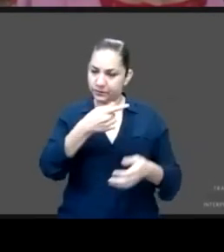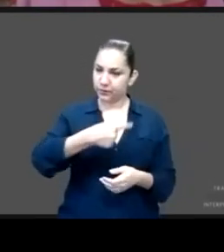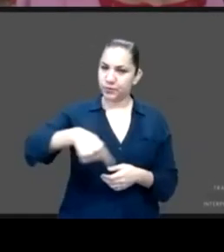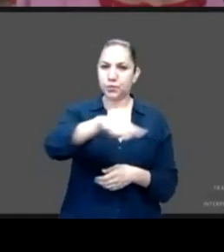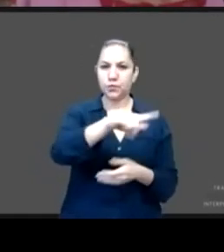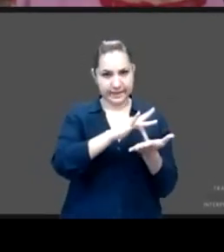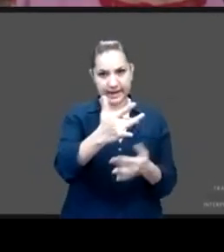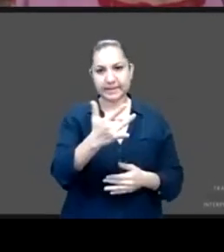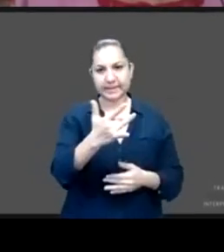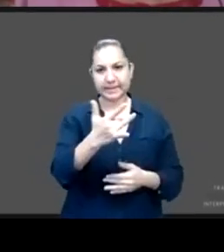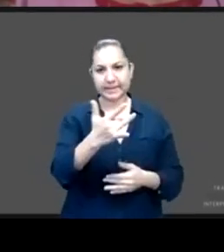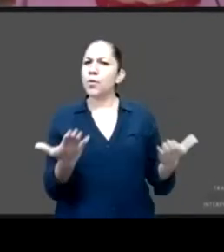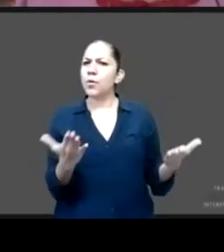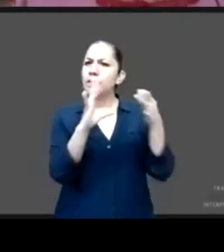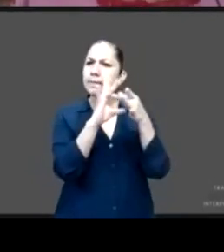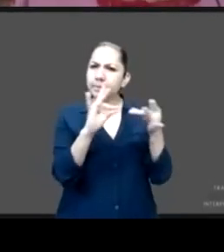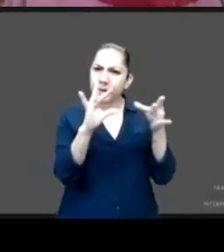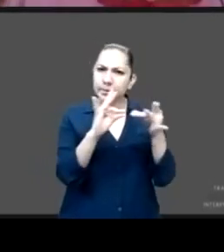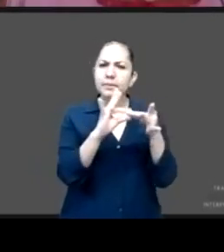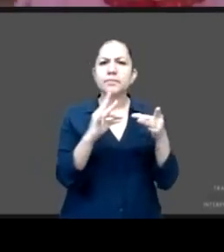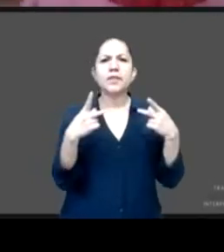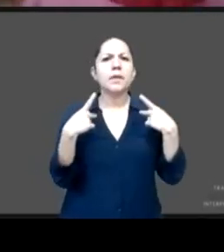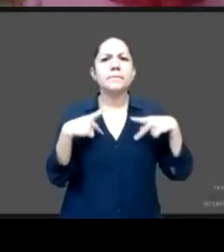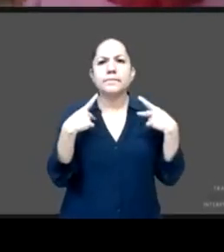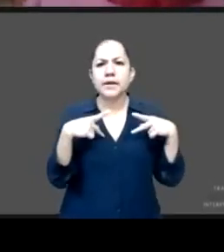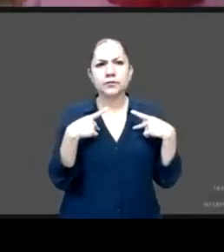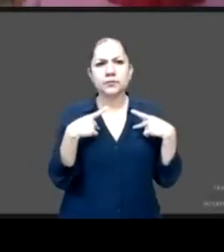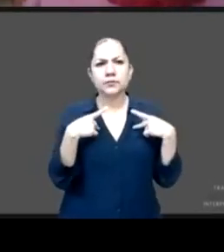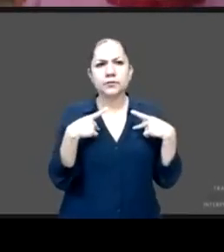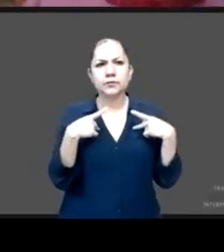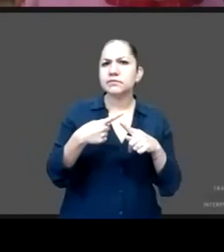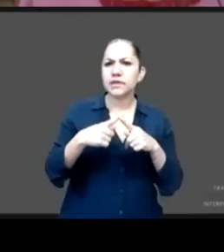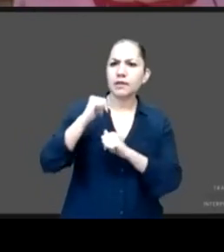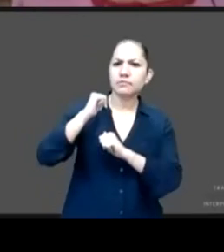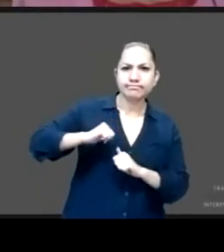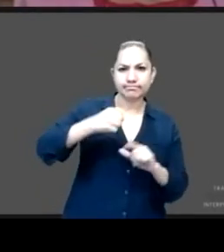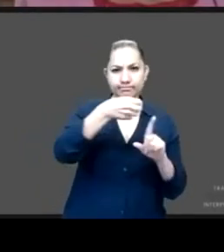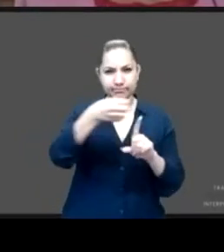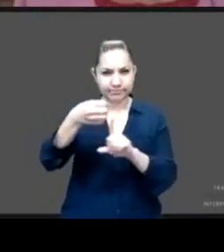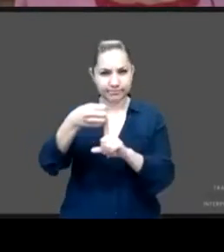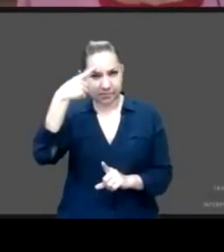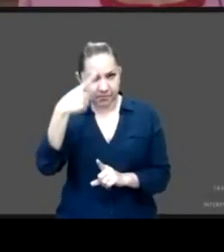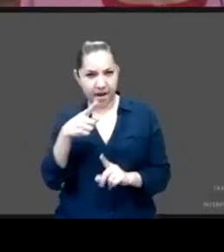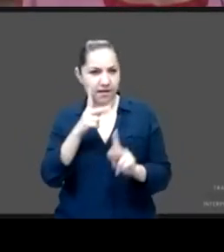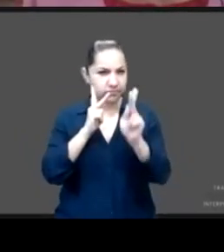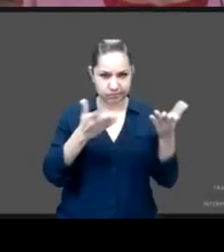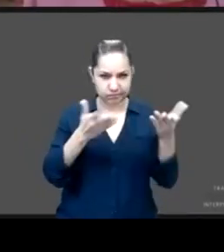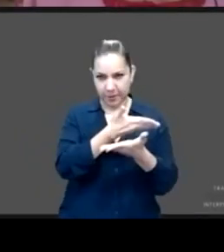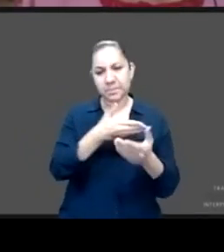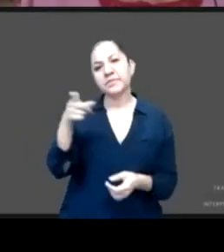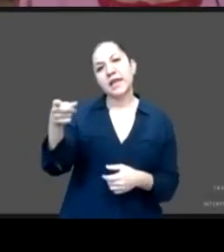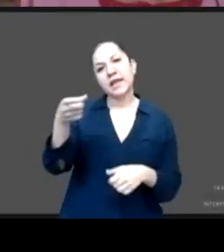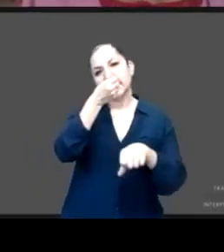han estado a cargo de la organización de este conversatorio, la Secretaría Ejecutiva